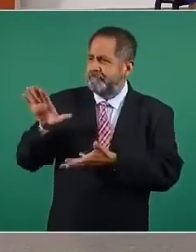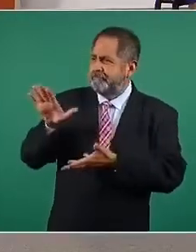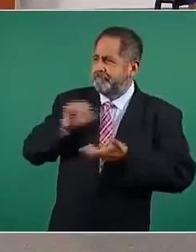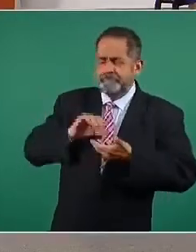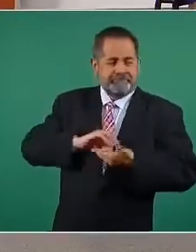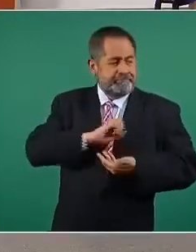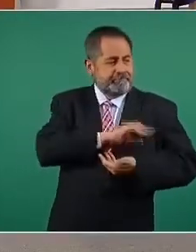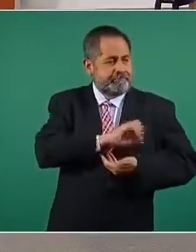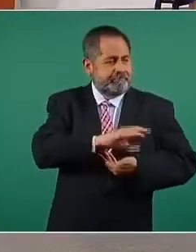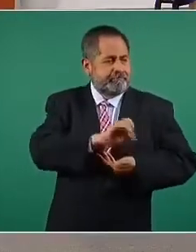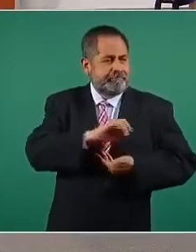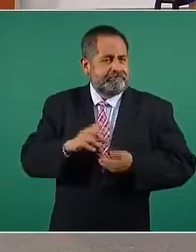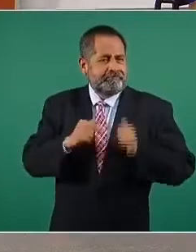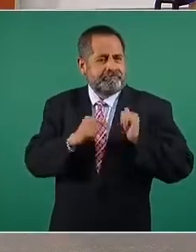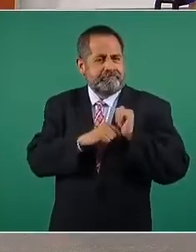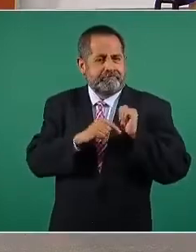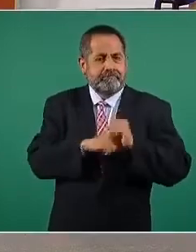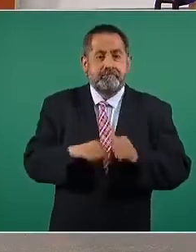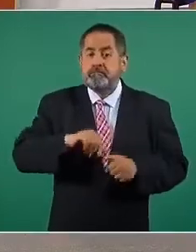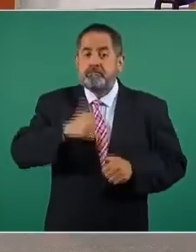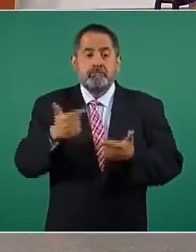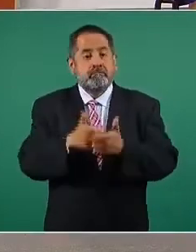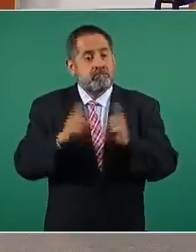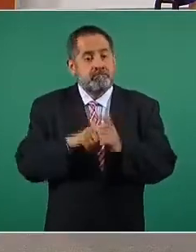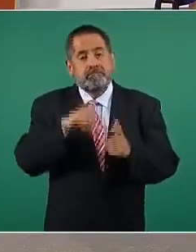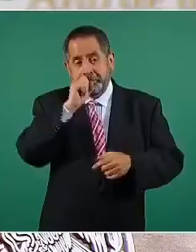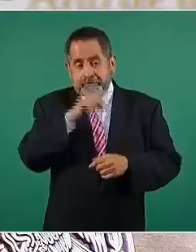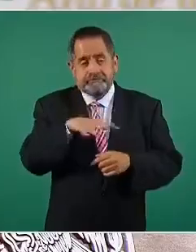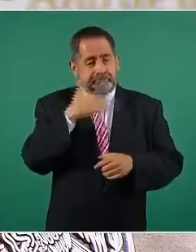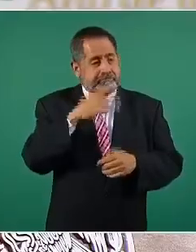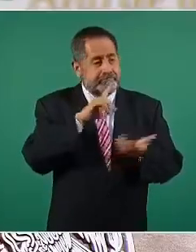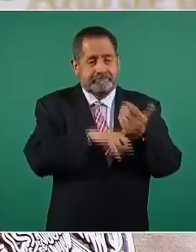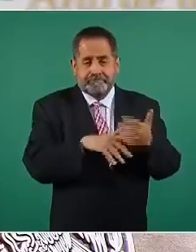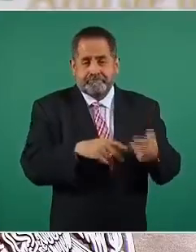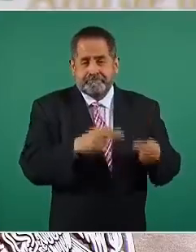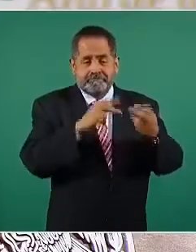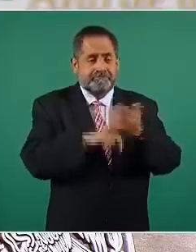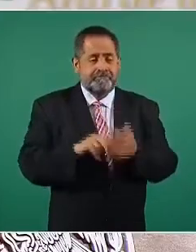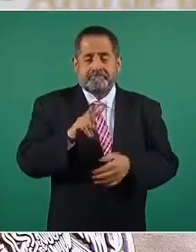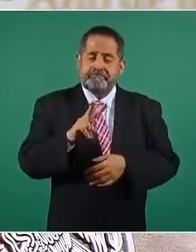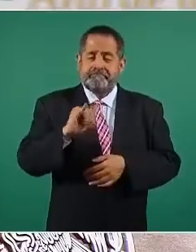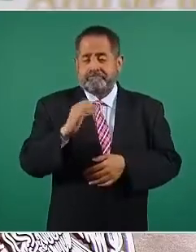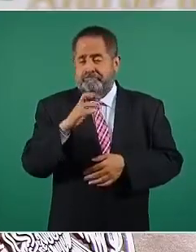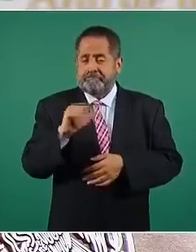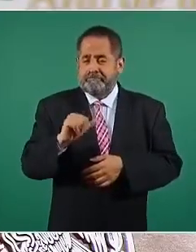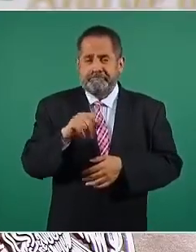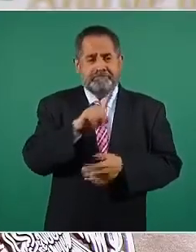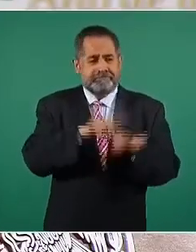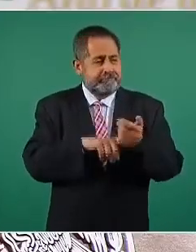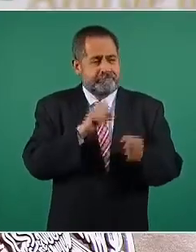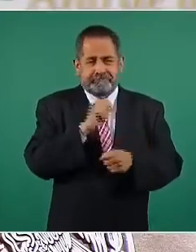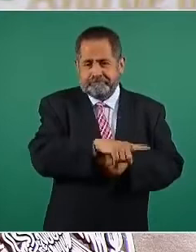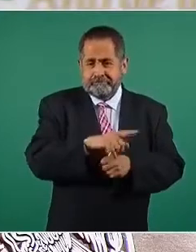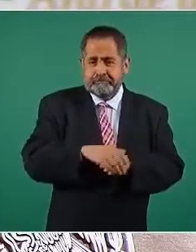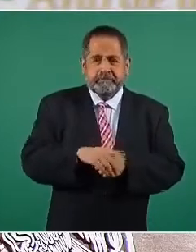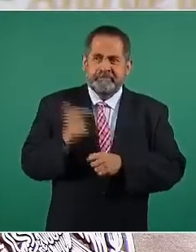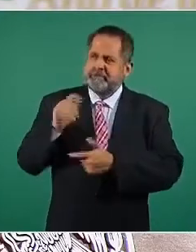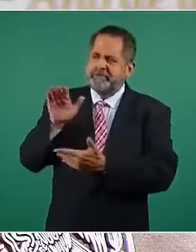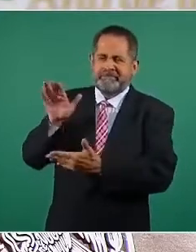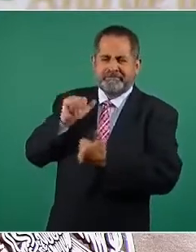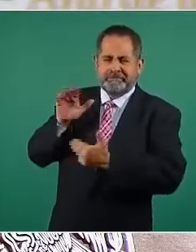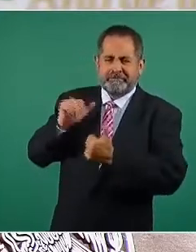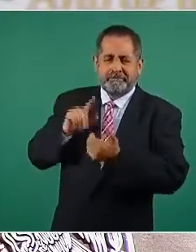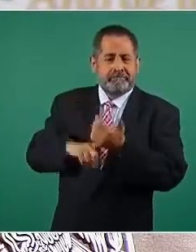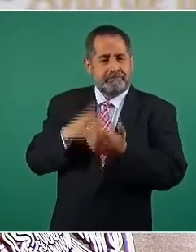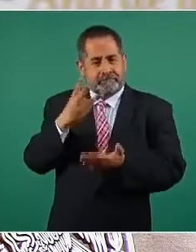El grupo comercial BICRA se encuentra entre otras de las empresas relacionadas que retiran por 3